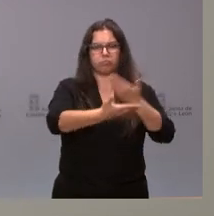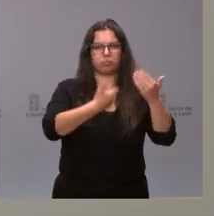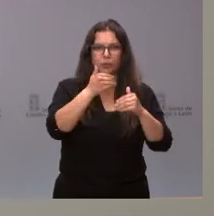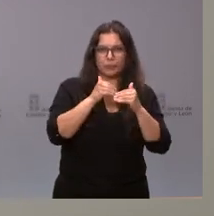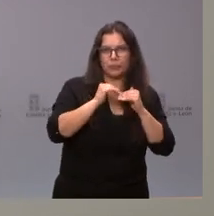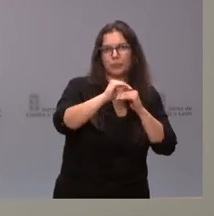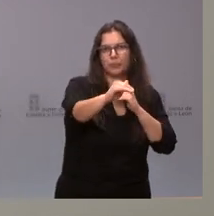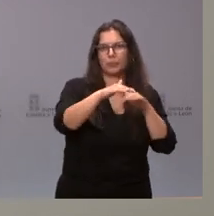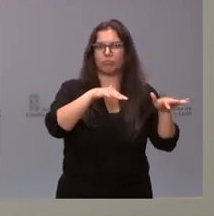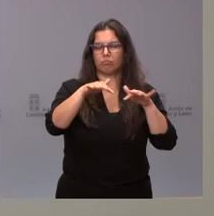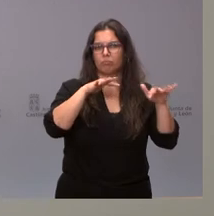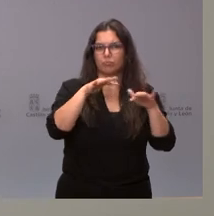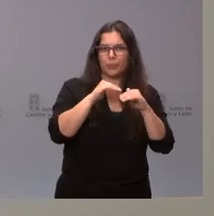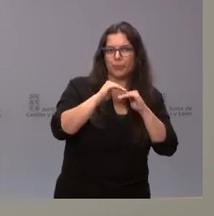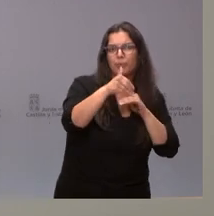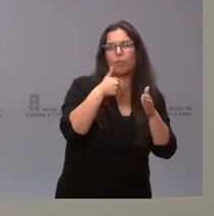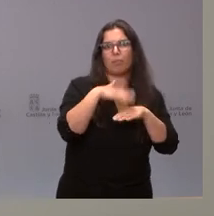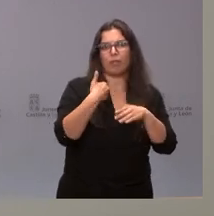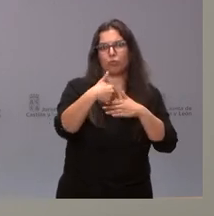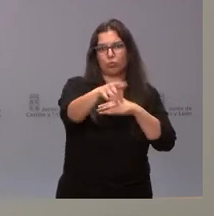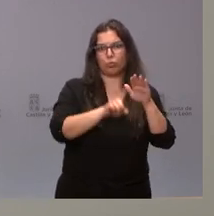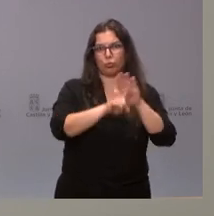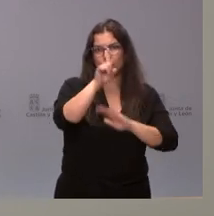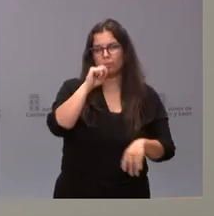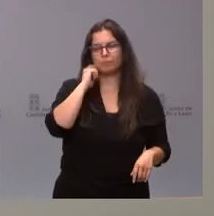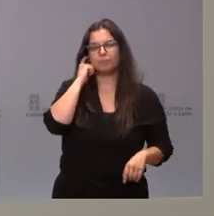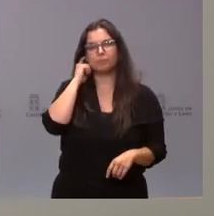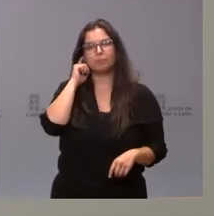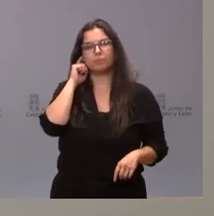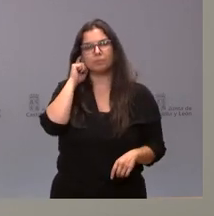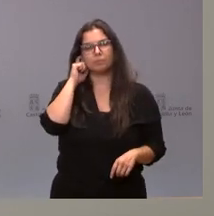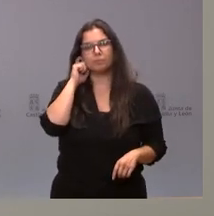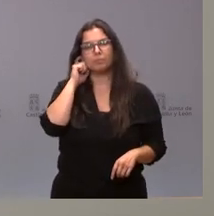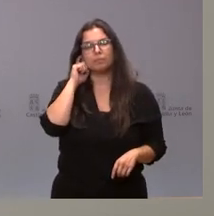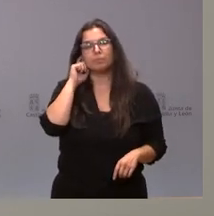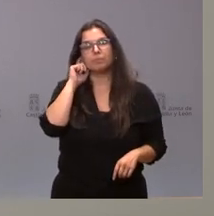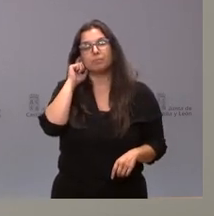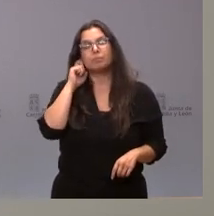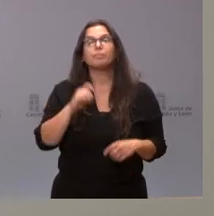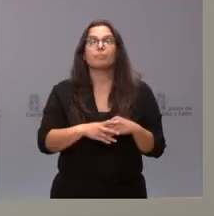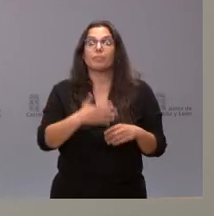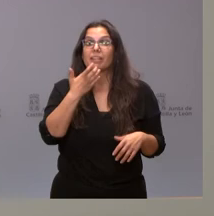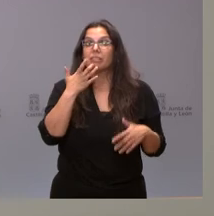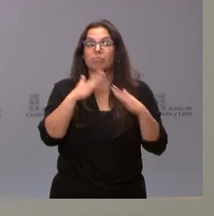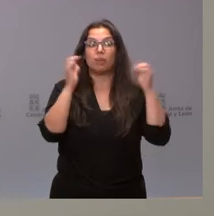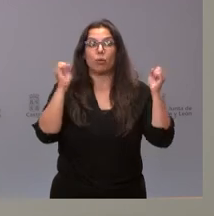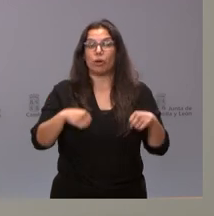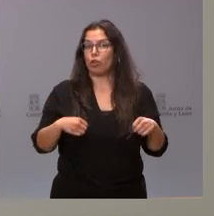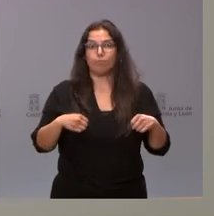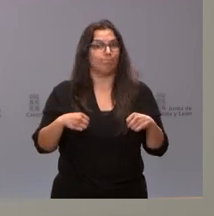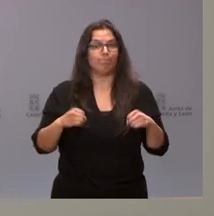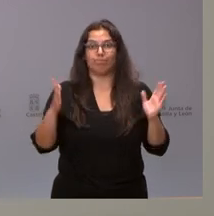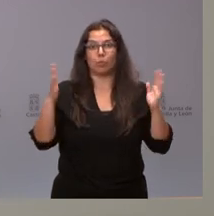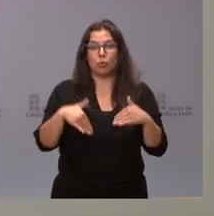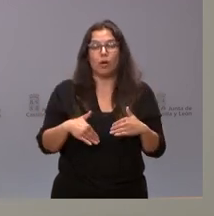garantizado la actividad y el crecimiento de la empresa para los próximos años. Si el acuerdo no se produce, pues lógicamente es una